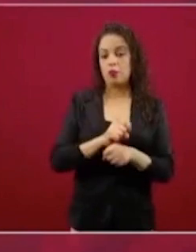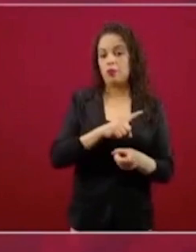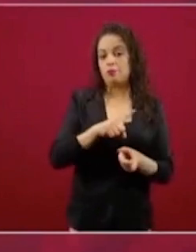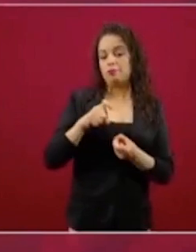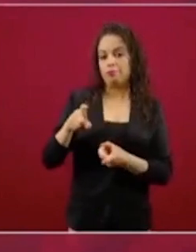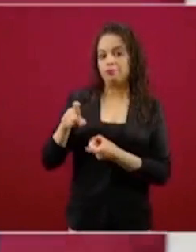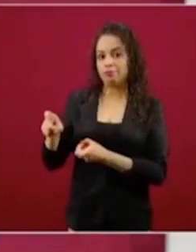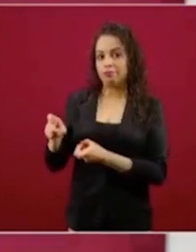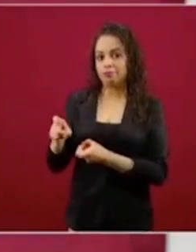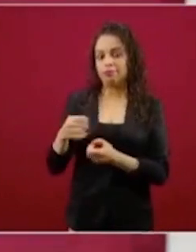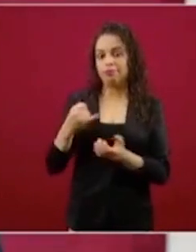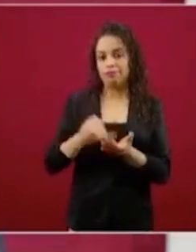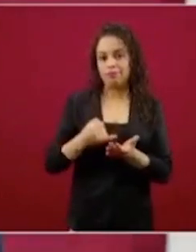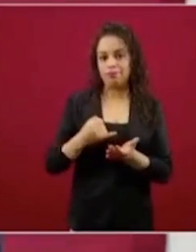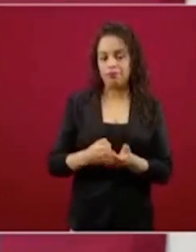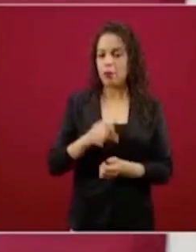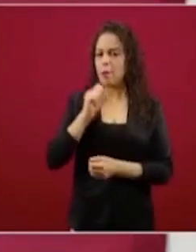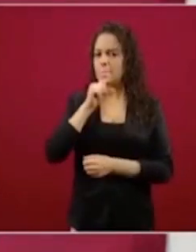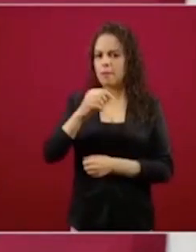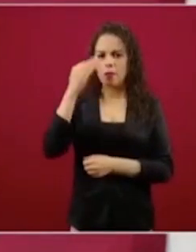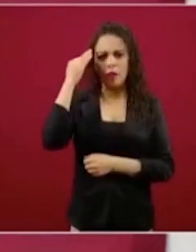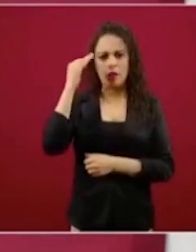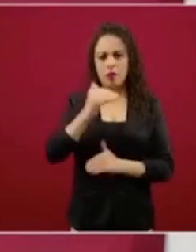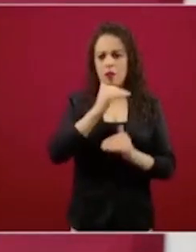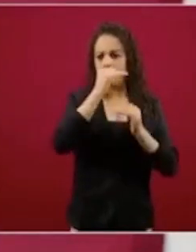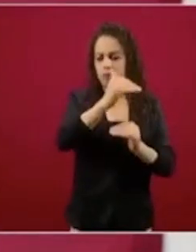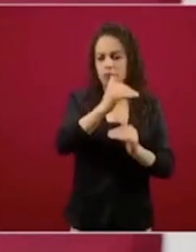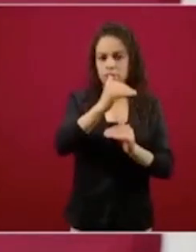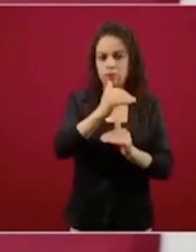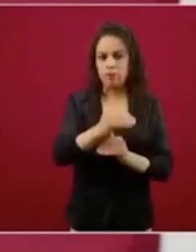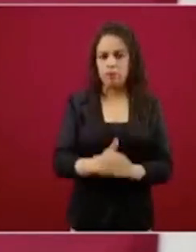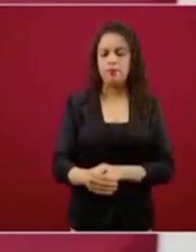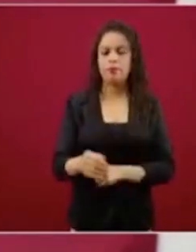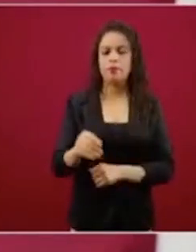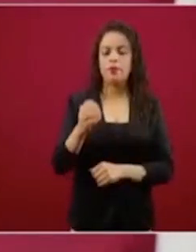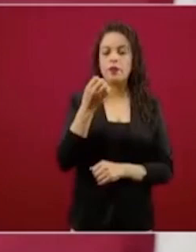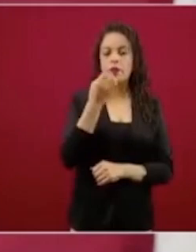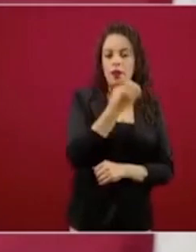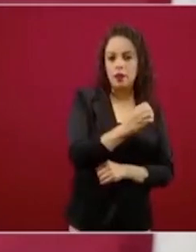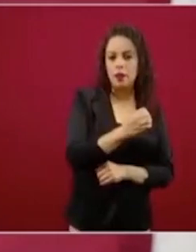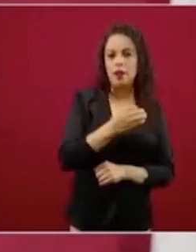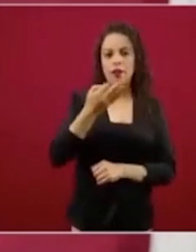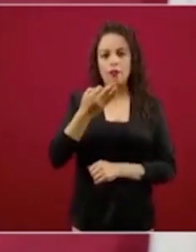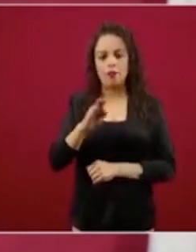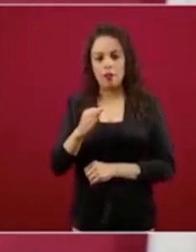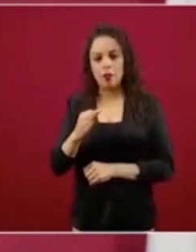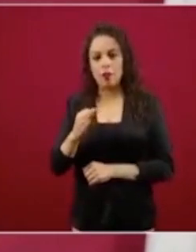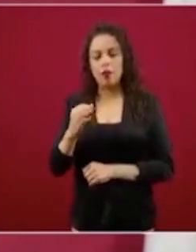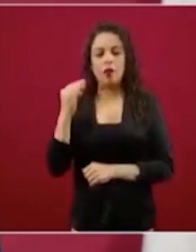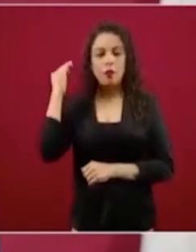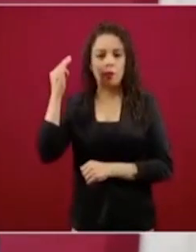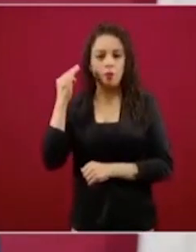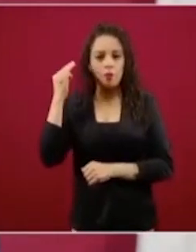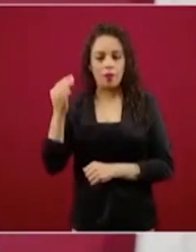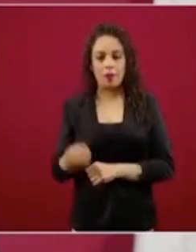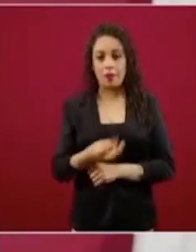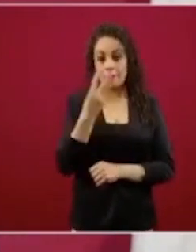mismo periodo, es decir, enero, febrero, marzo, abril, el cuatrimestre. Entonces,